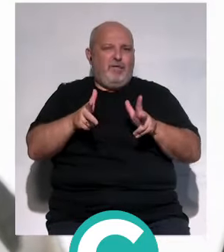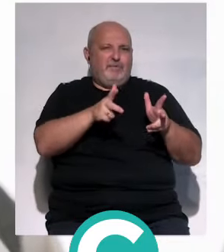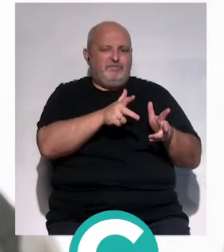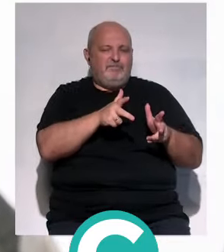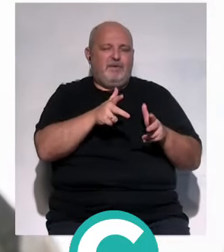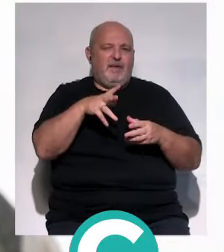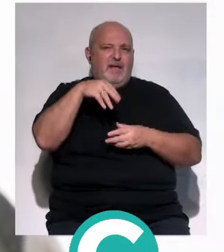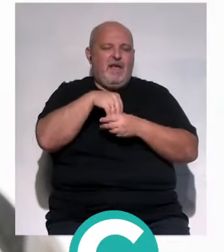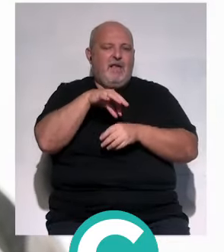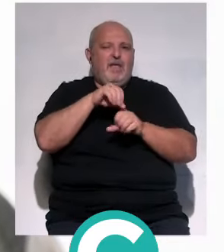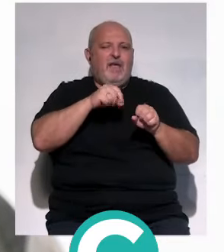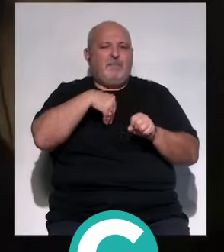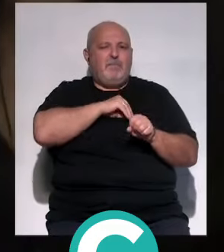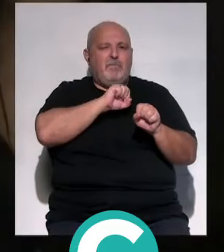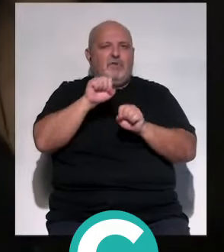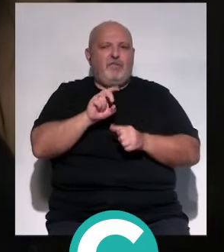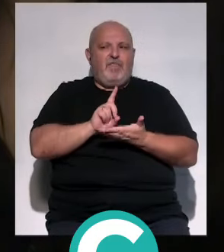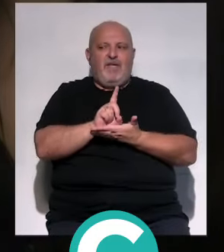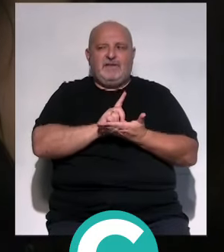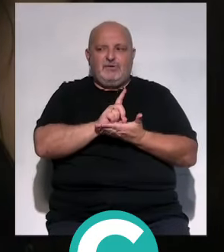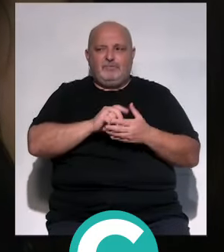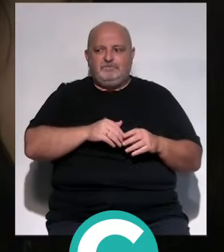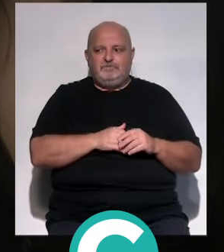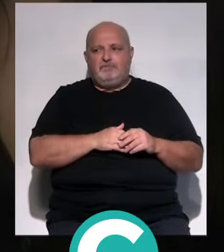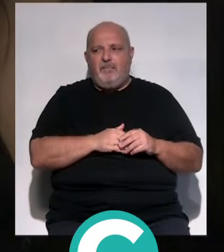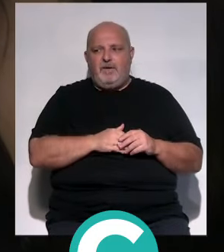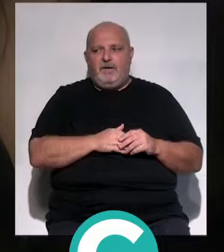en la Agencia Española de Protección de Datos.